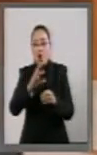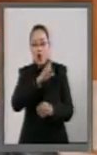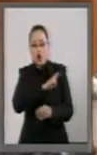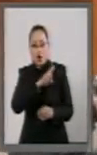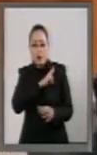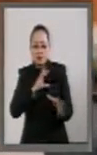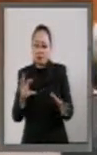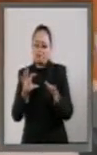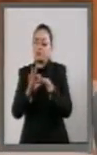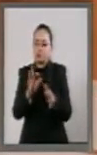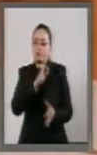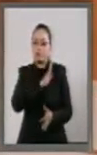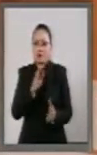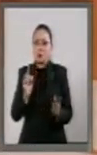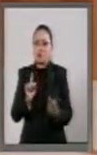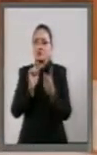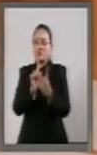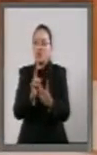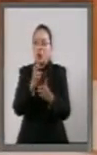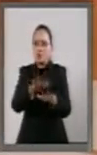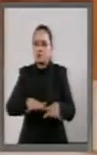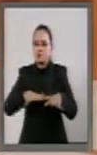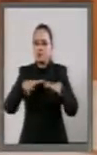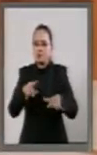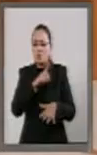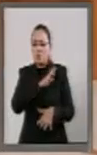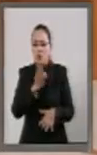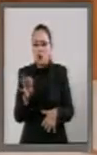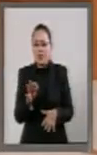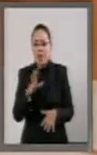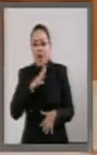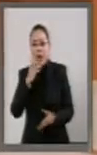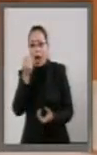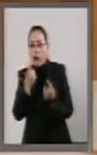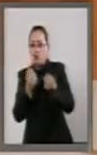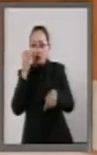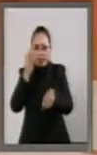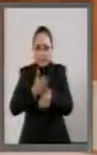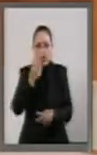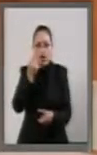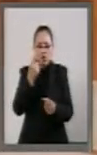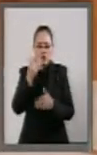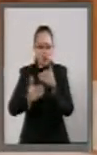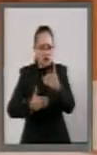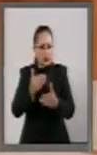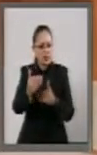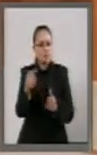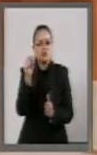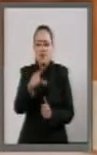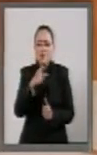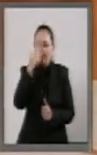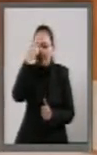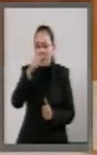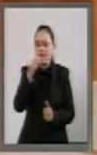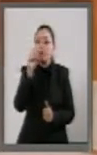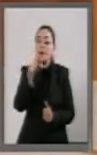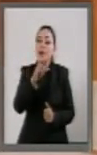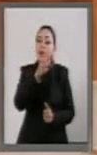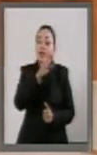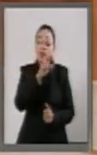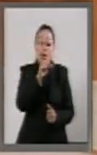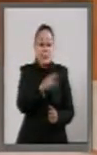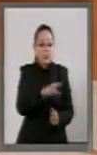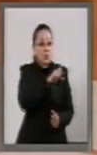importante decirlo, estamos contemplando sanciones y procedimientos también para particulares sean